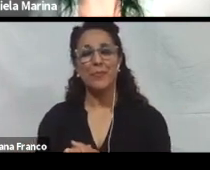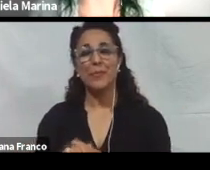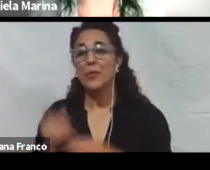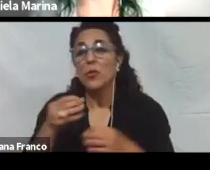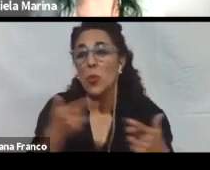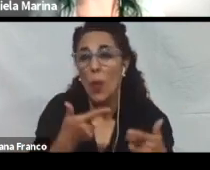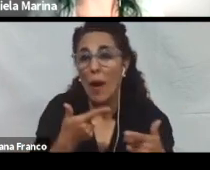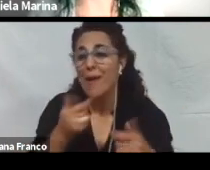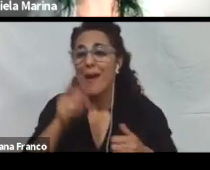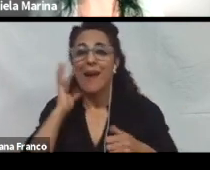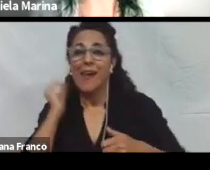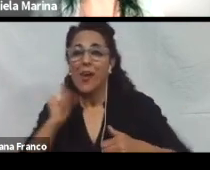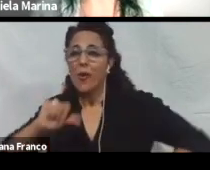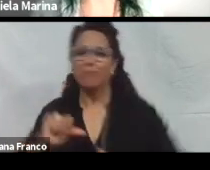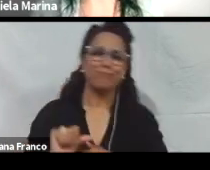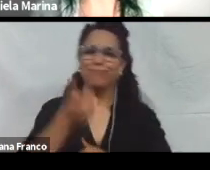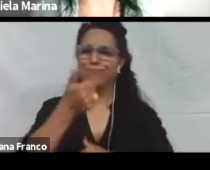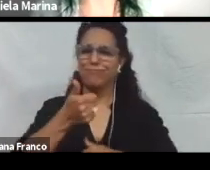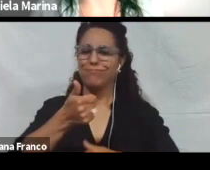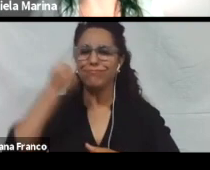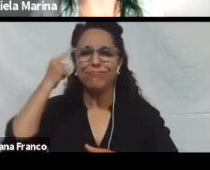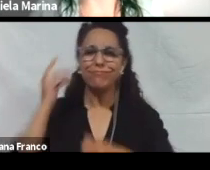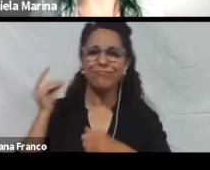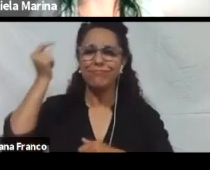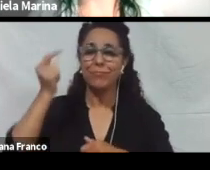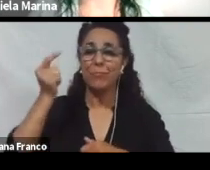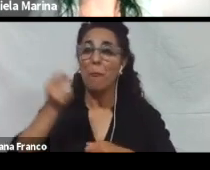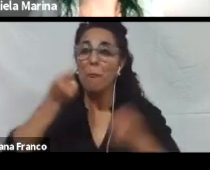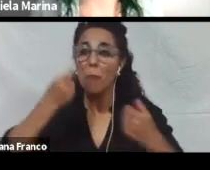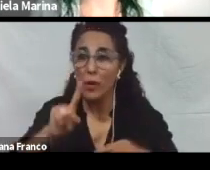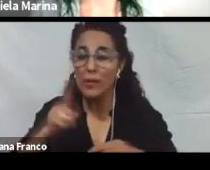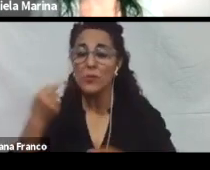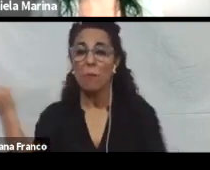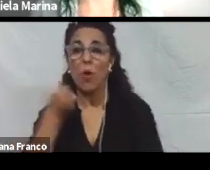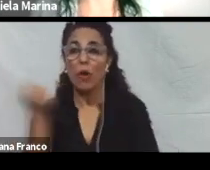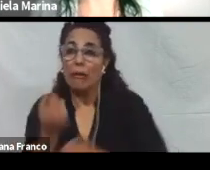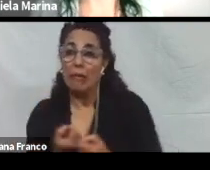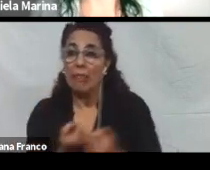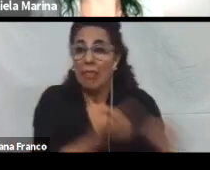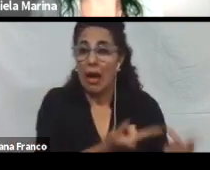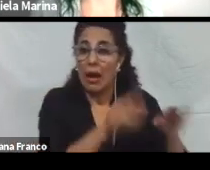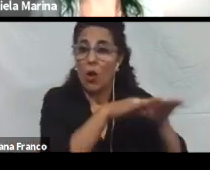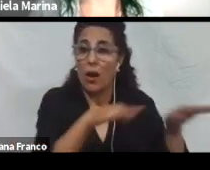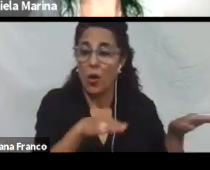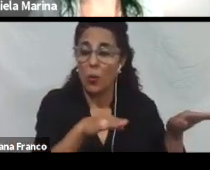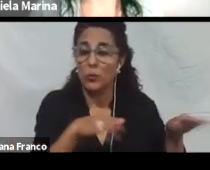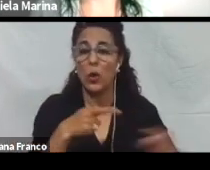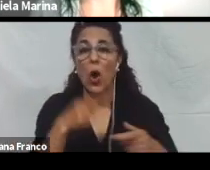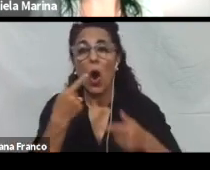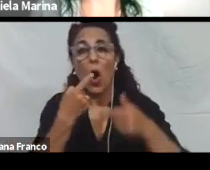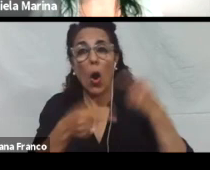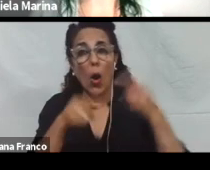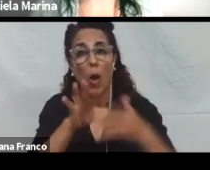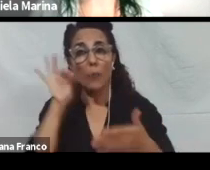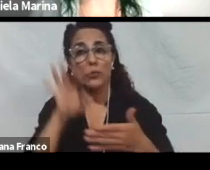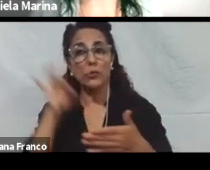todos los estudiantes. Por eso es importante brindar diferentes opciones. Las pautas que nos brinda este principio son